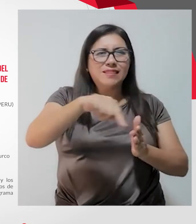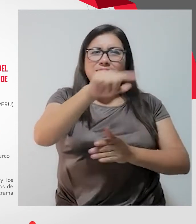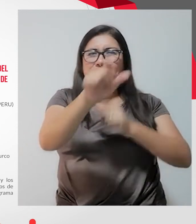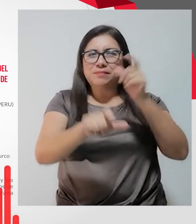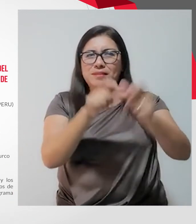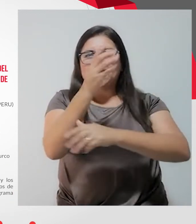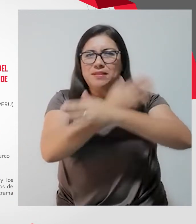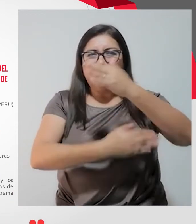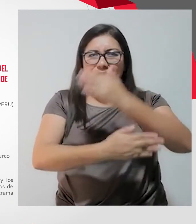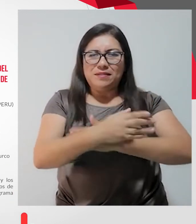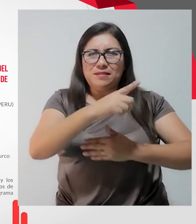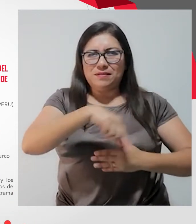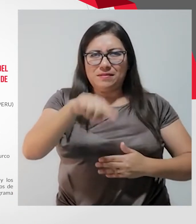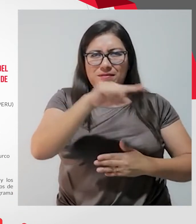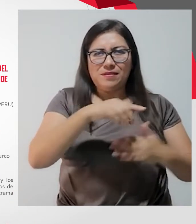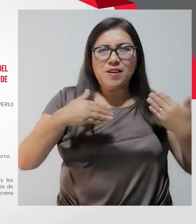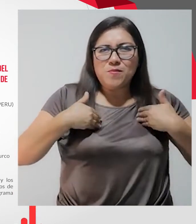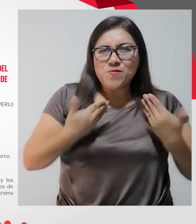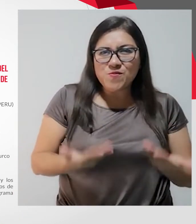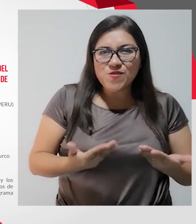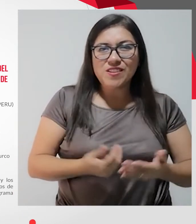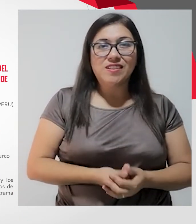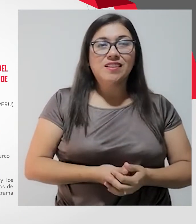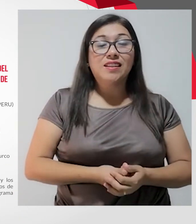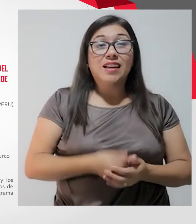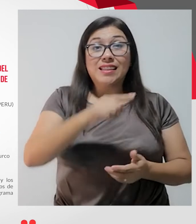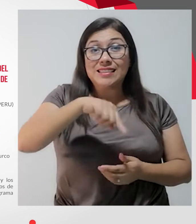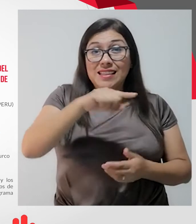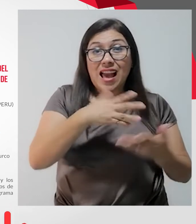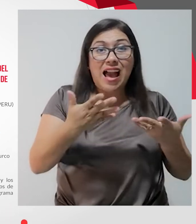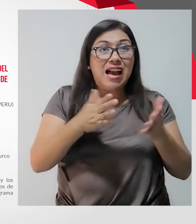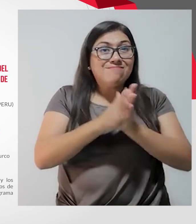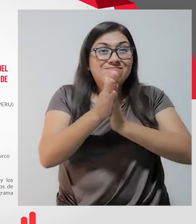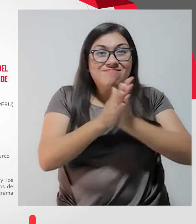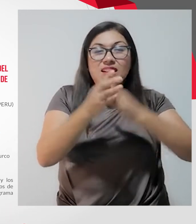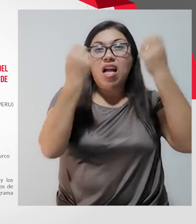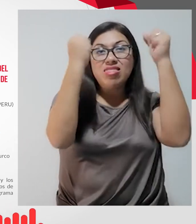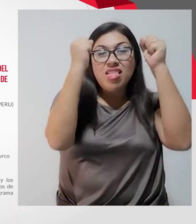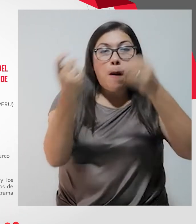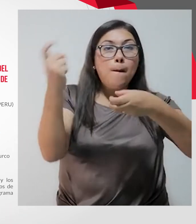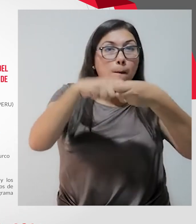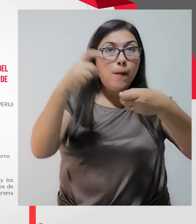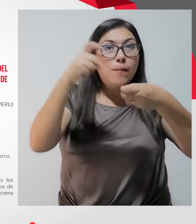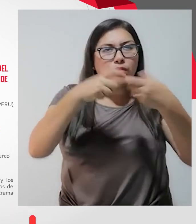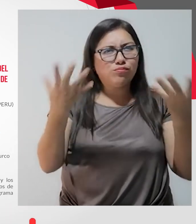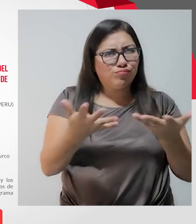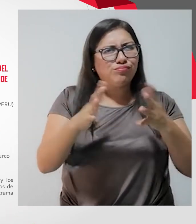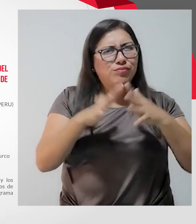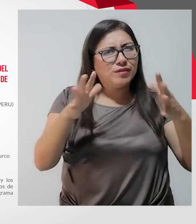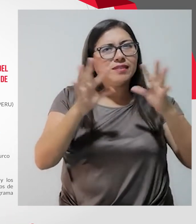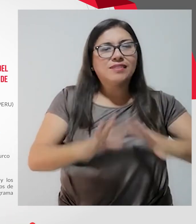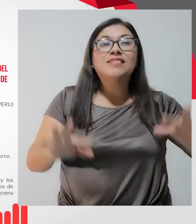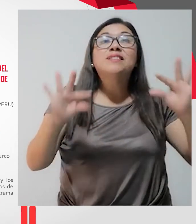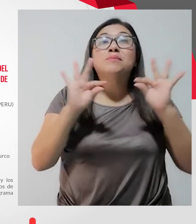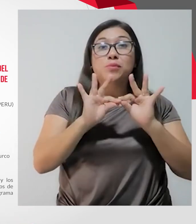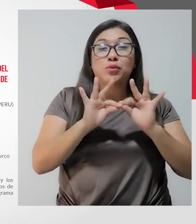con discapacidad se aboquen a realizar el deporte porque es muy importante